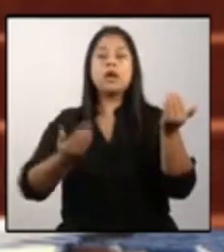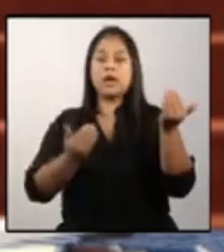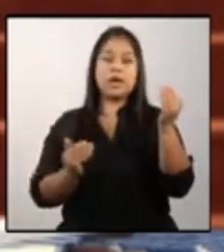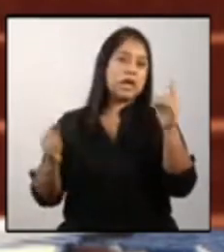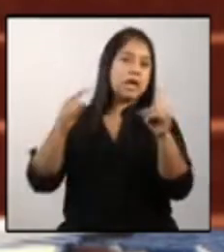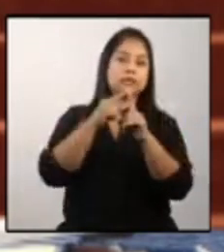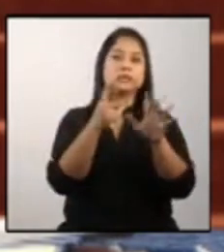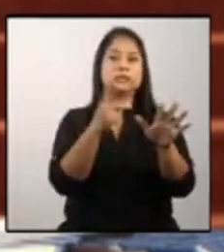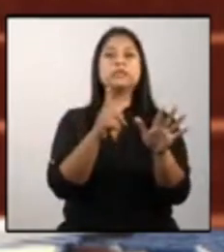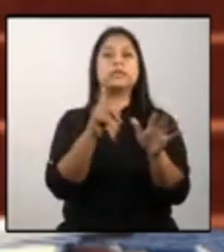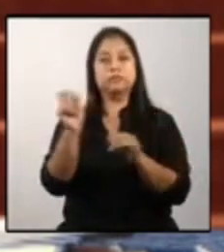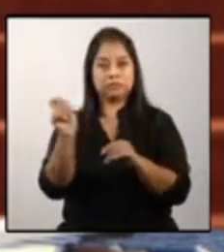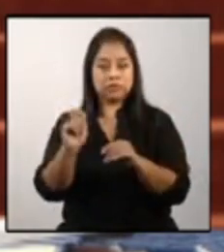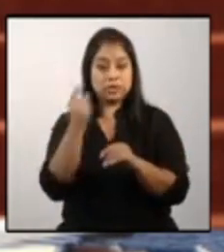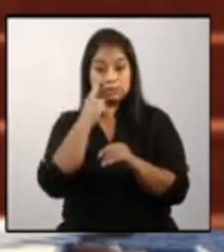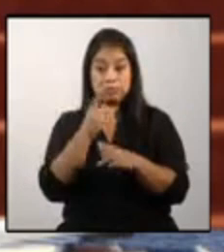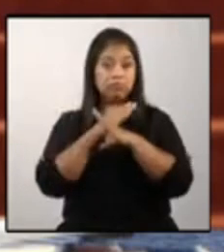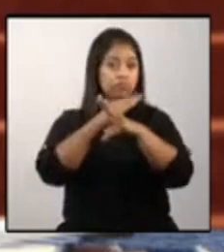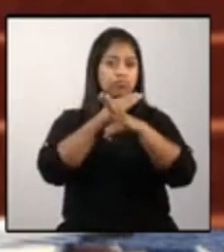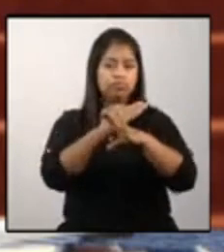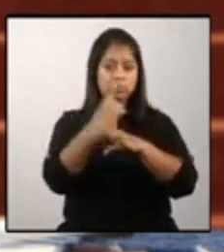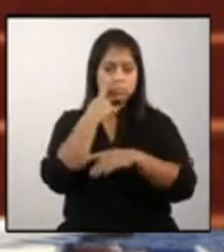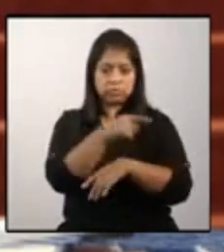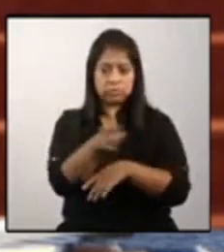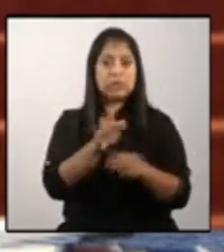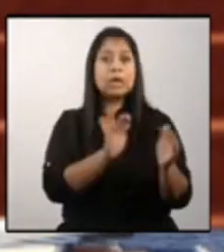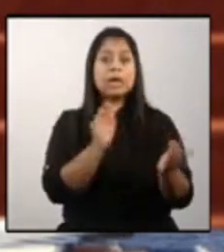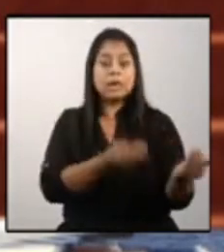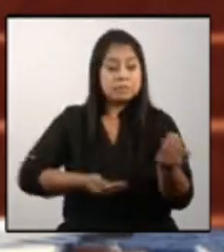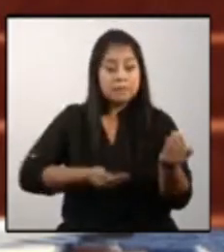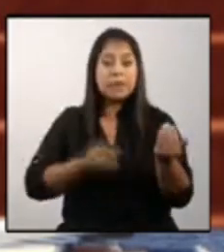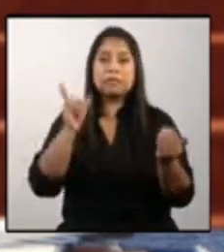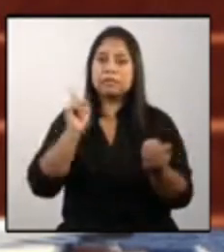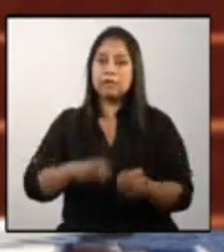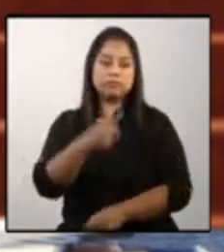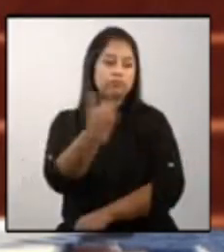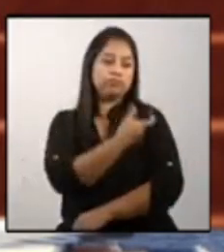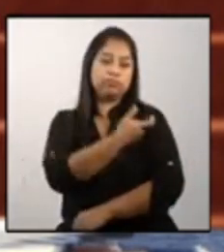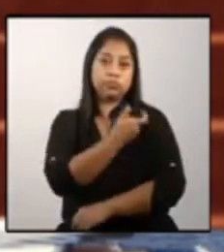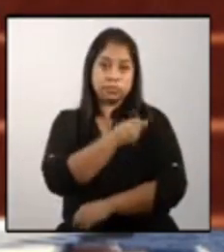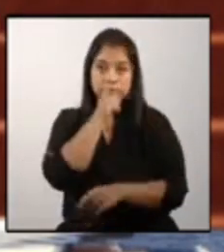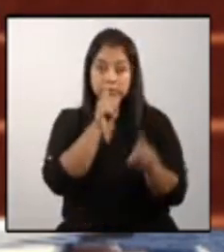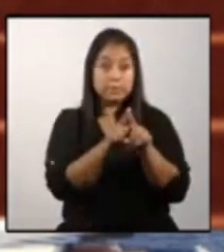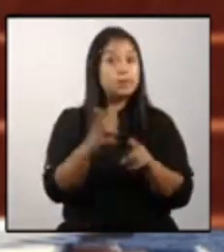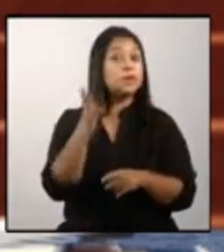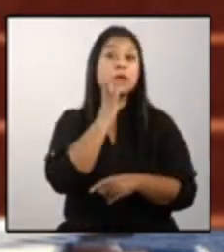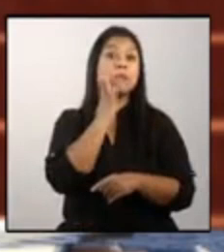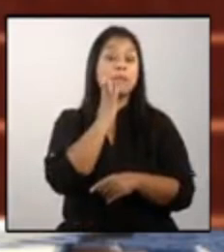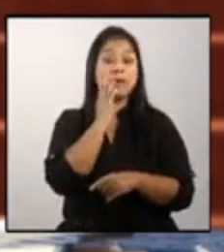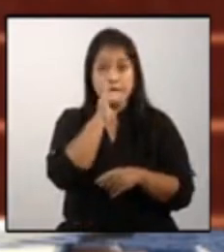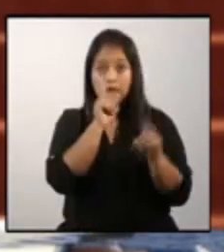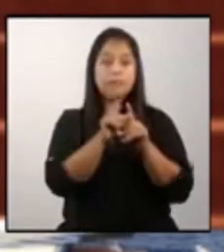los seis meses para que nos aseguremos que ese niño tenga su cuadro de vacunas pero sobre todo la madre haya recibido